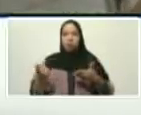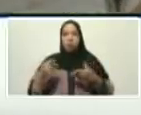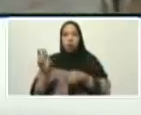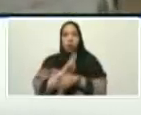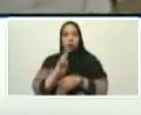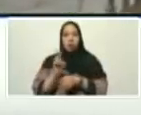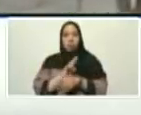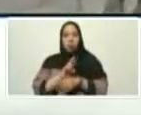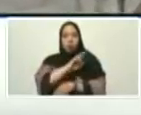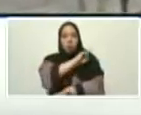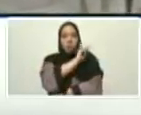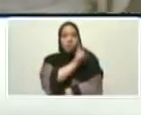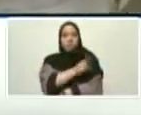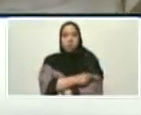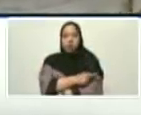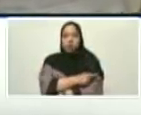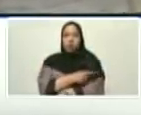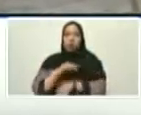fuerzas,